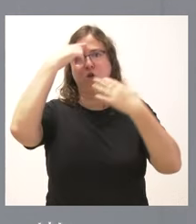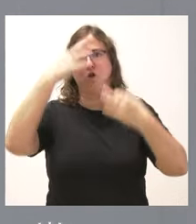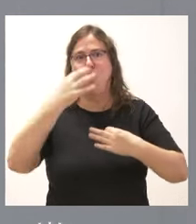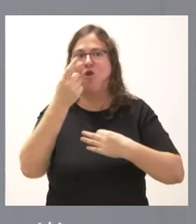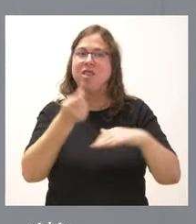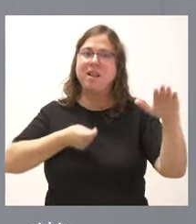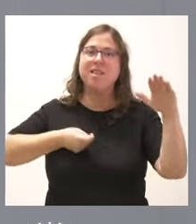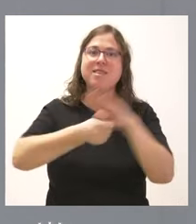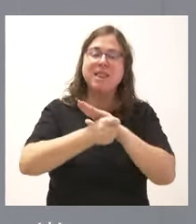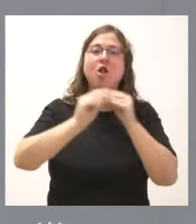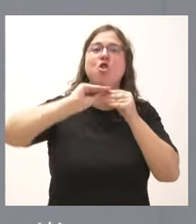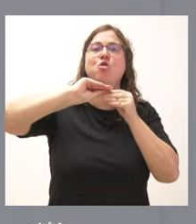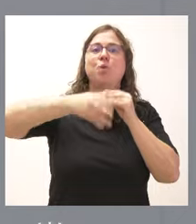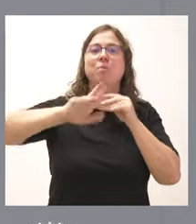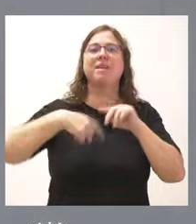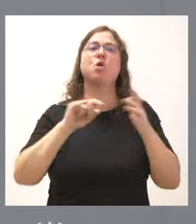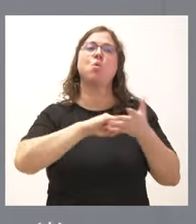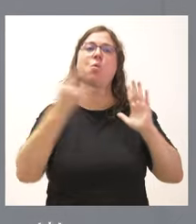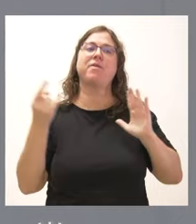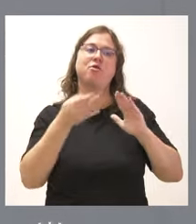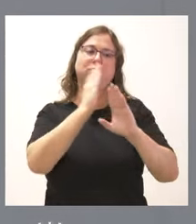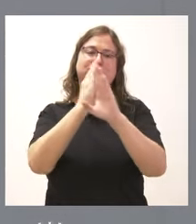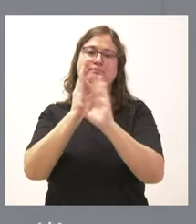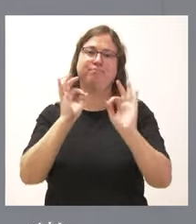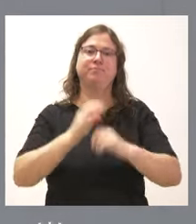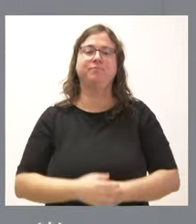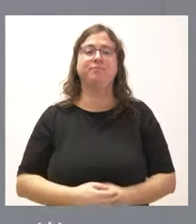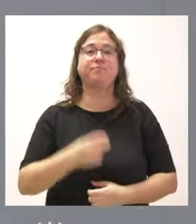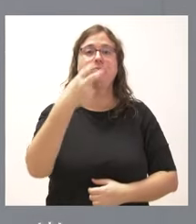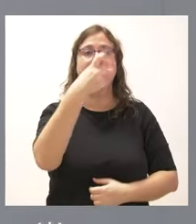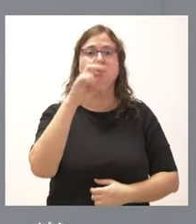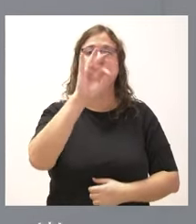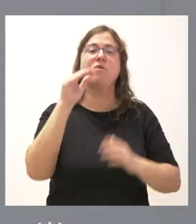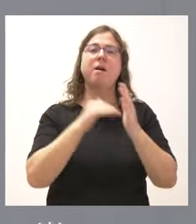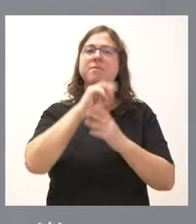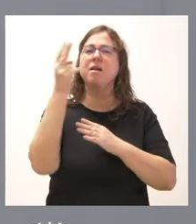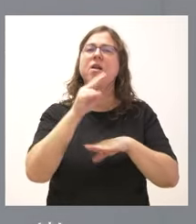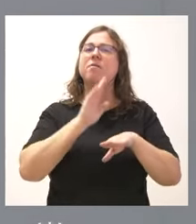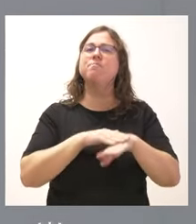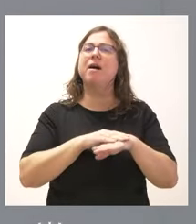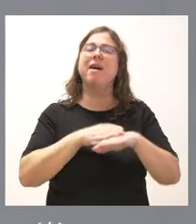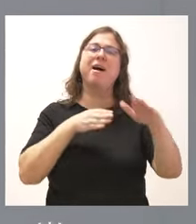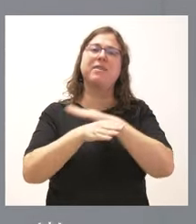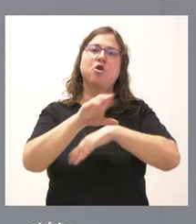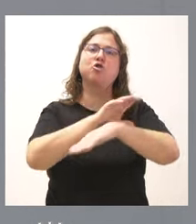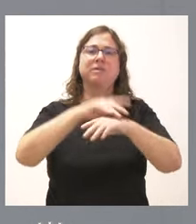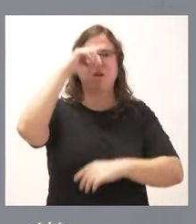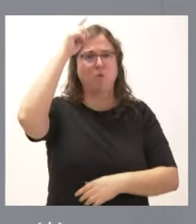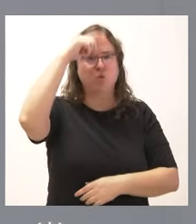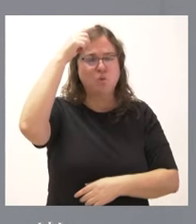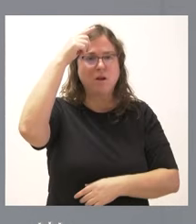documentales y de nuevas tecnologías. 250.000 euros es lo que se destina a través de la Consejería de Cultura,